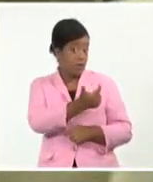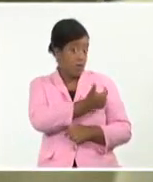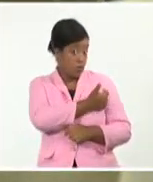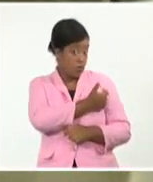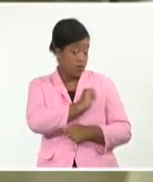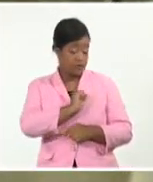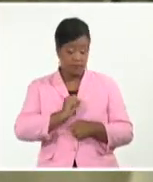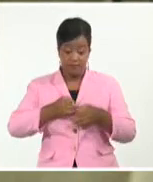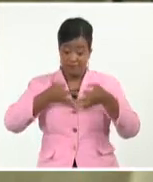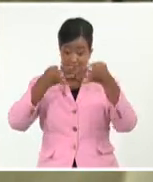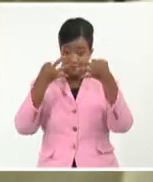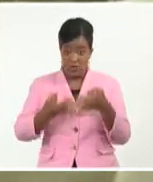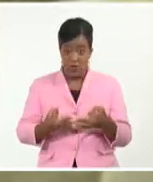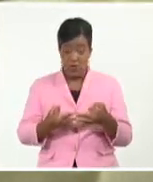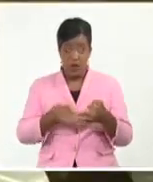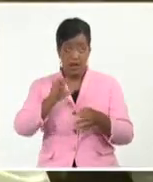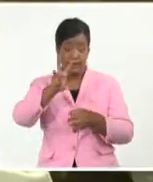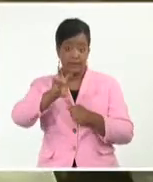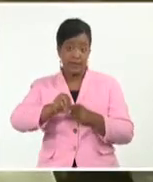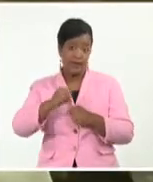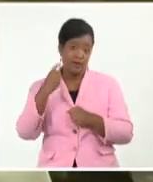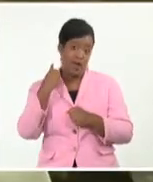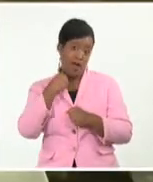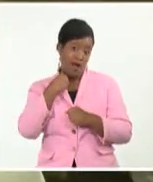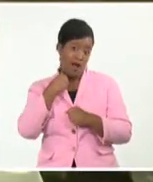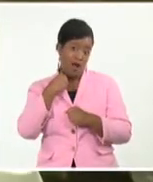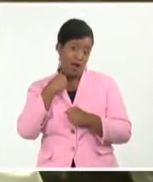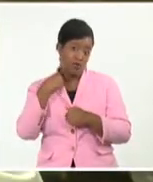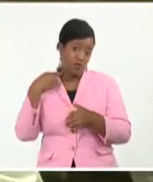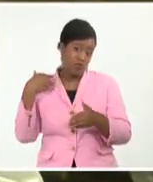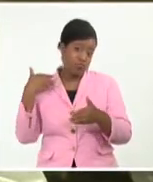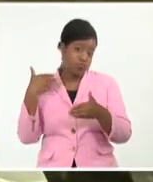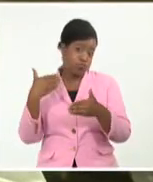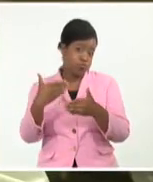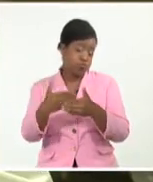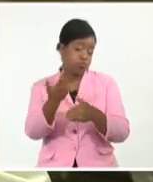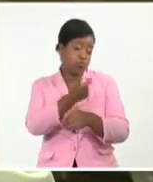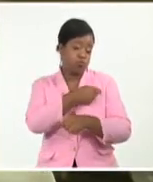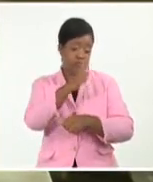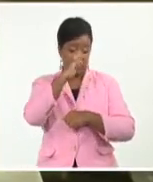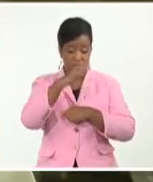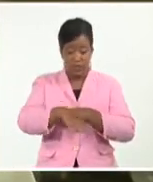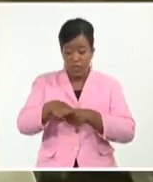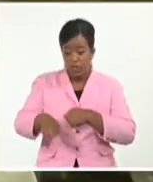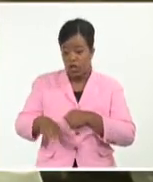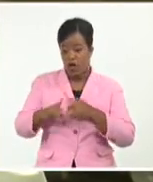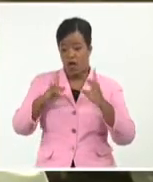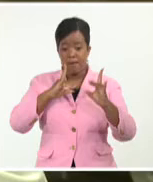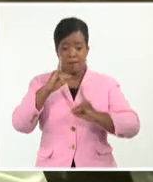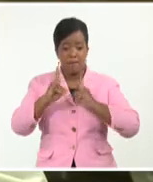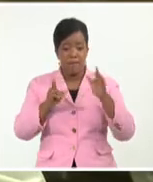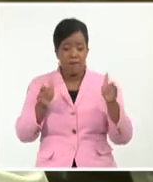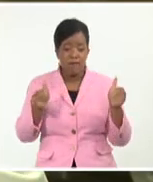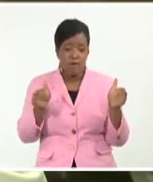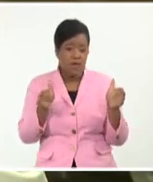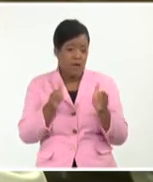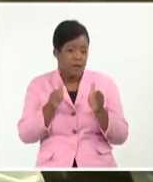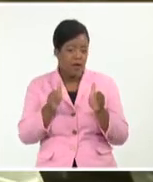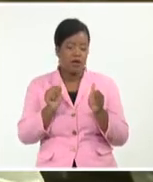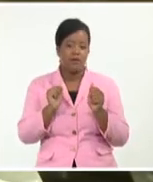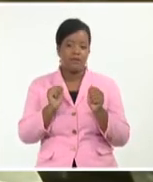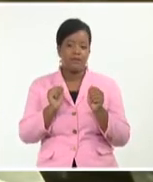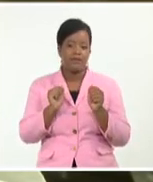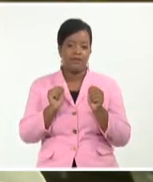tiene más de 30 años de aplicación, que se ha puesto en niños lactantes durante diferentes etapas de su vida,